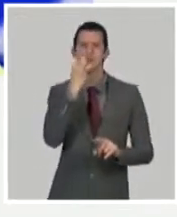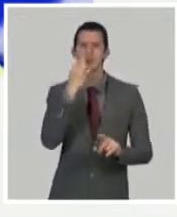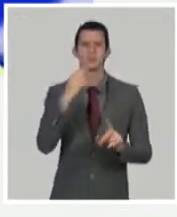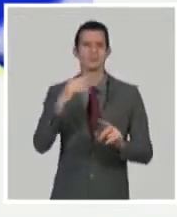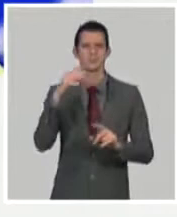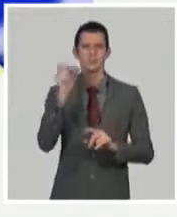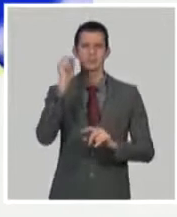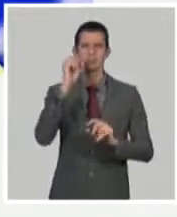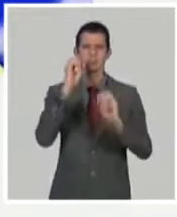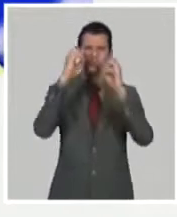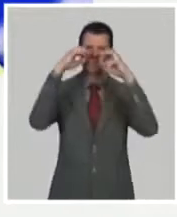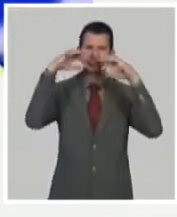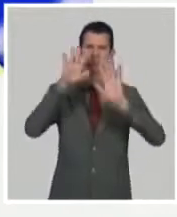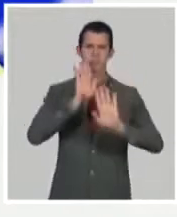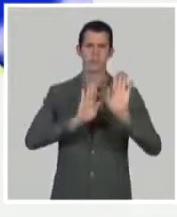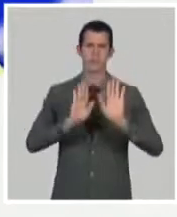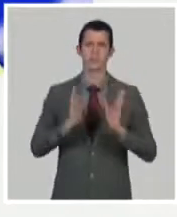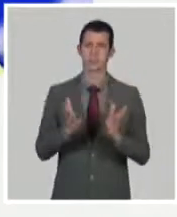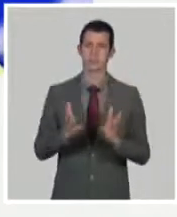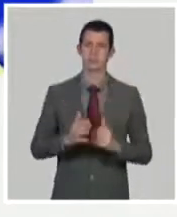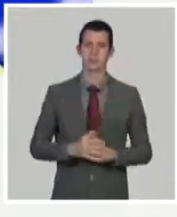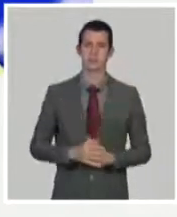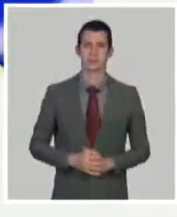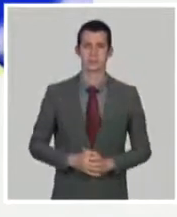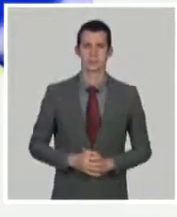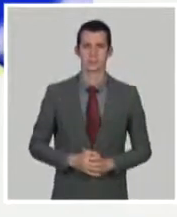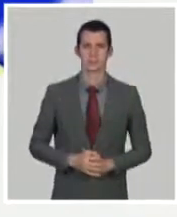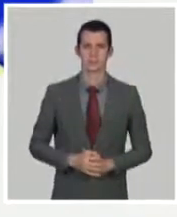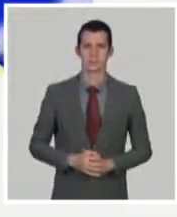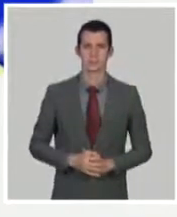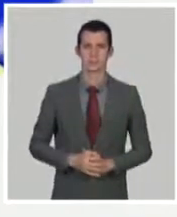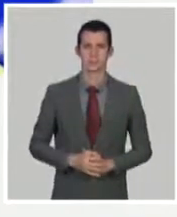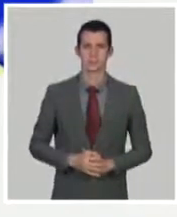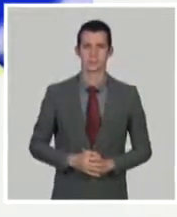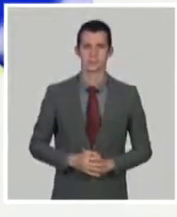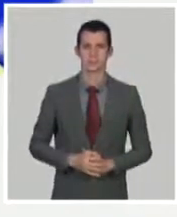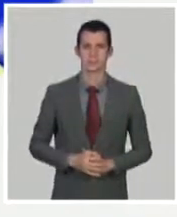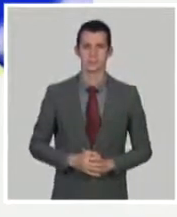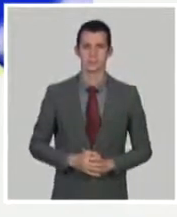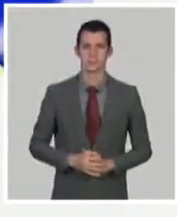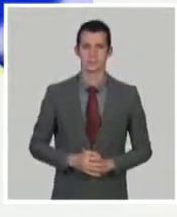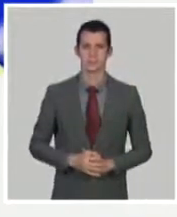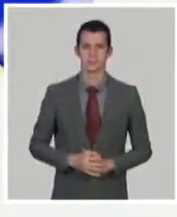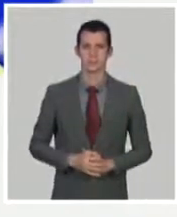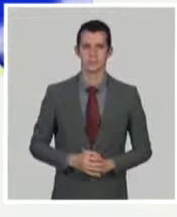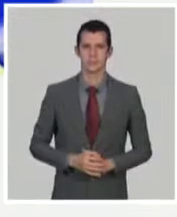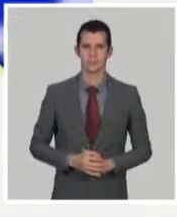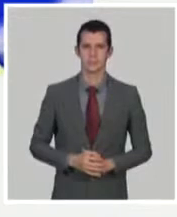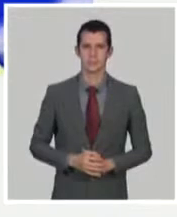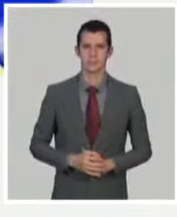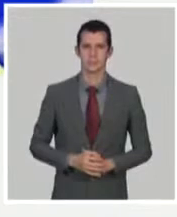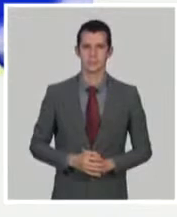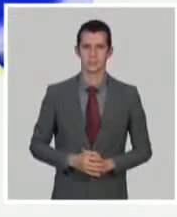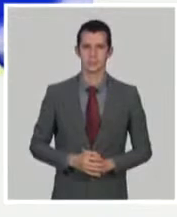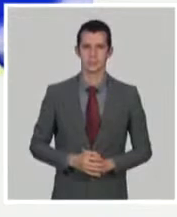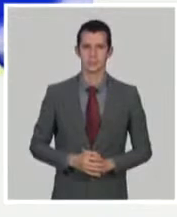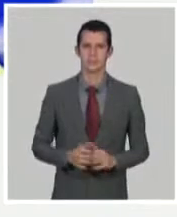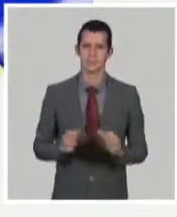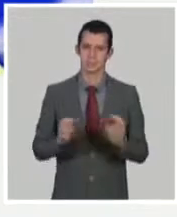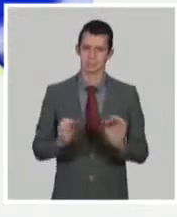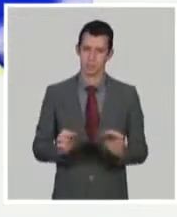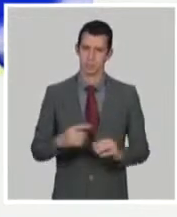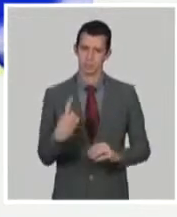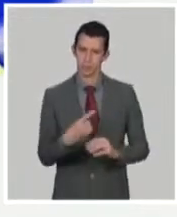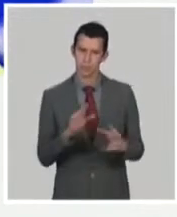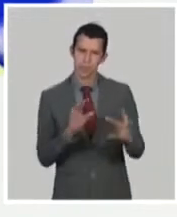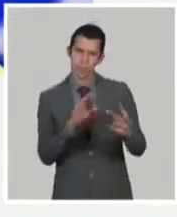después de la enfermedad. En este caso, entonces, formulamos estos dos componentes, el antígeno de la nucleocares y de la hepatitis B